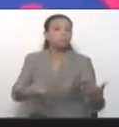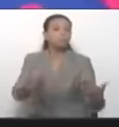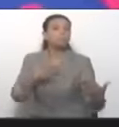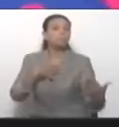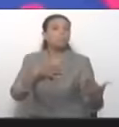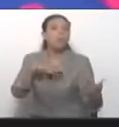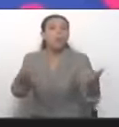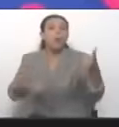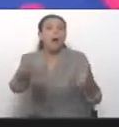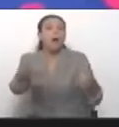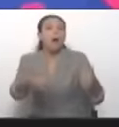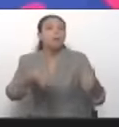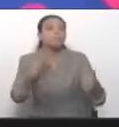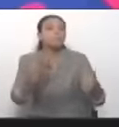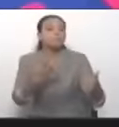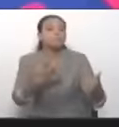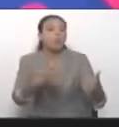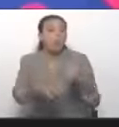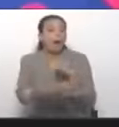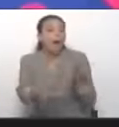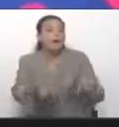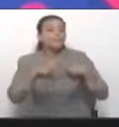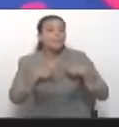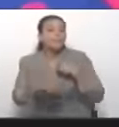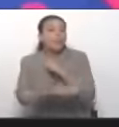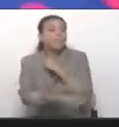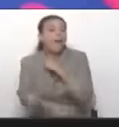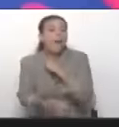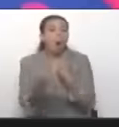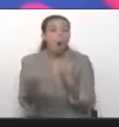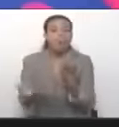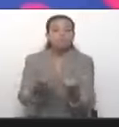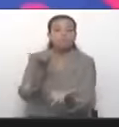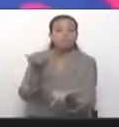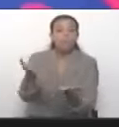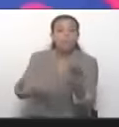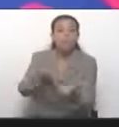O me reconoces al fraude o quemo a Venezuela.